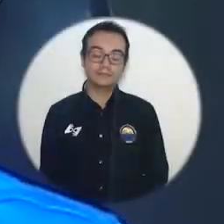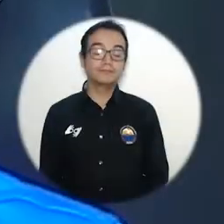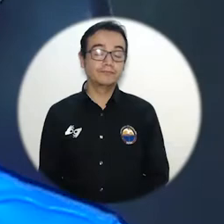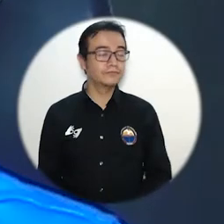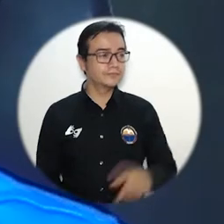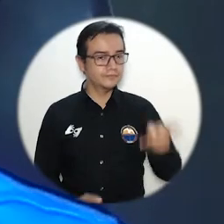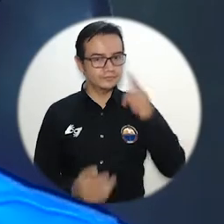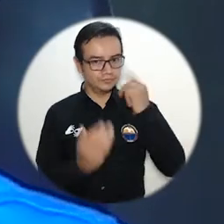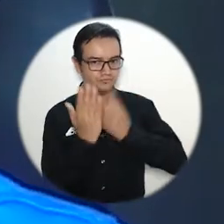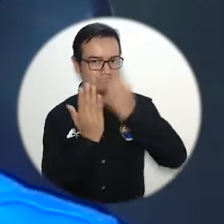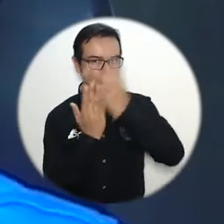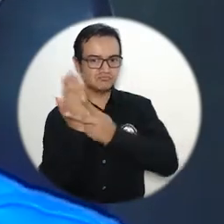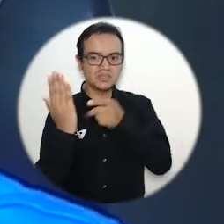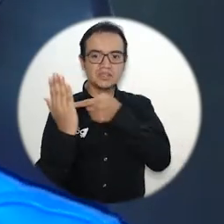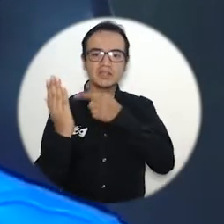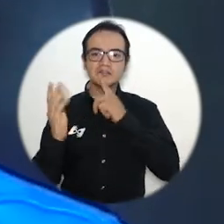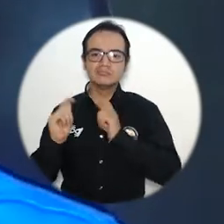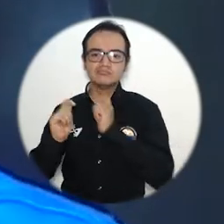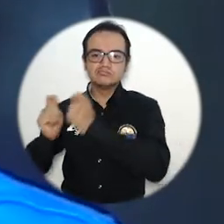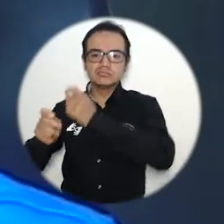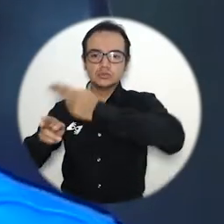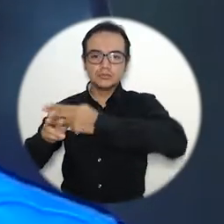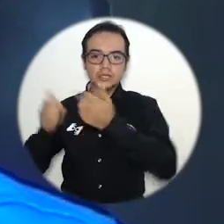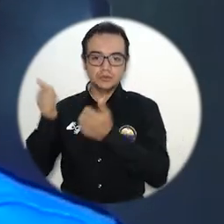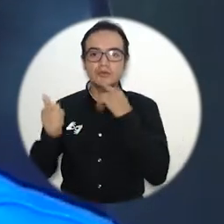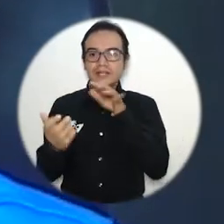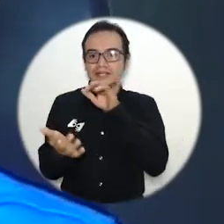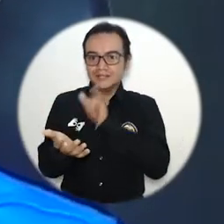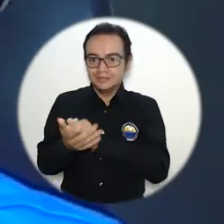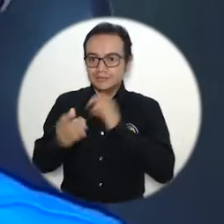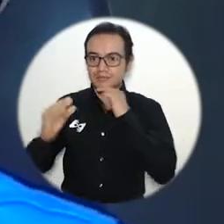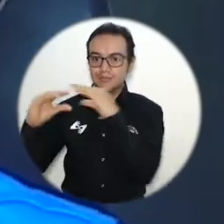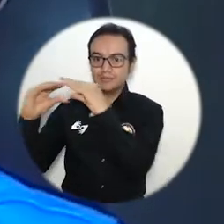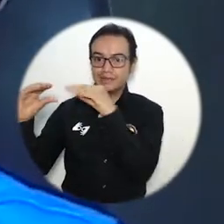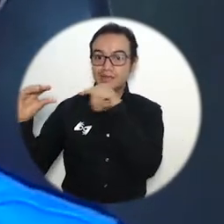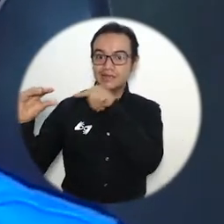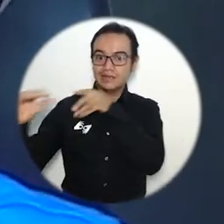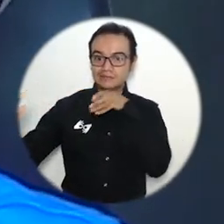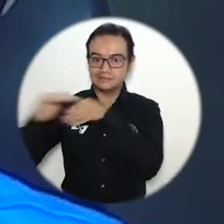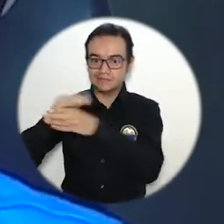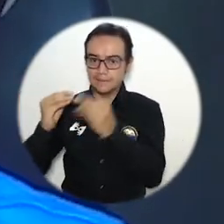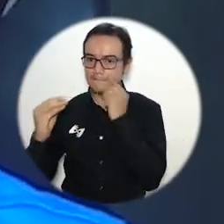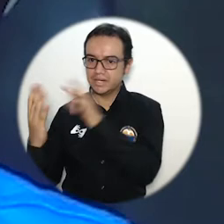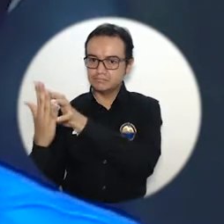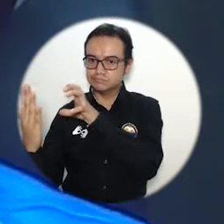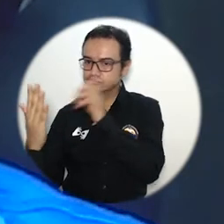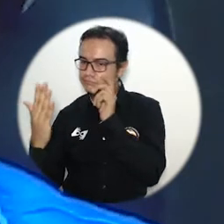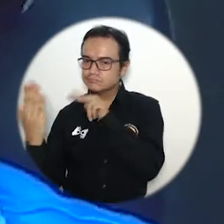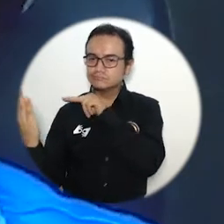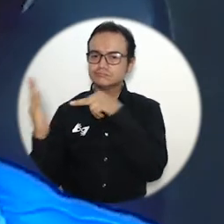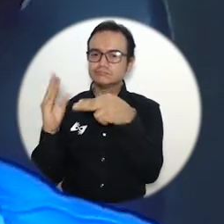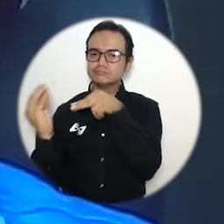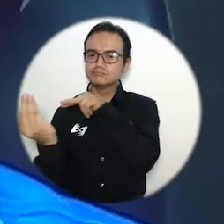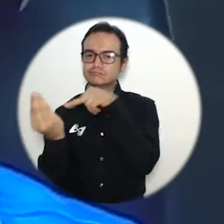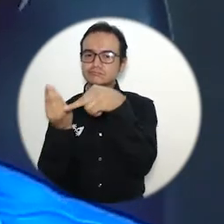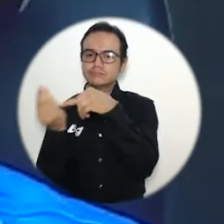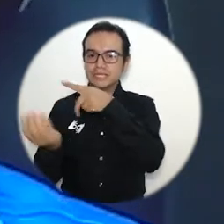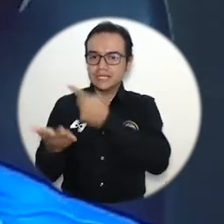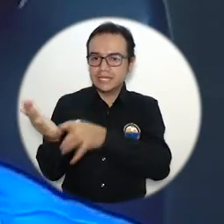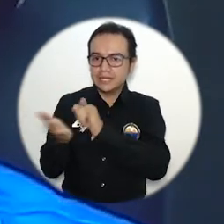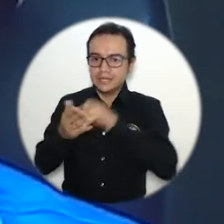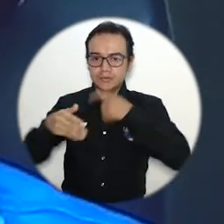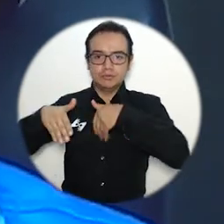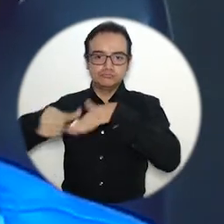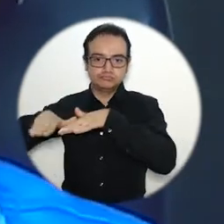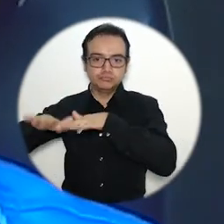El proyecto se llama Plataforma basada en realidad virtual para la optimización del tiempo y los recursos de la empresa